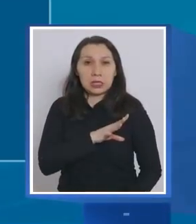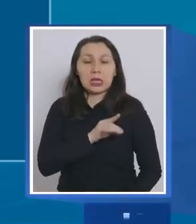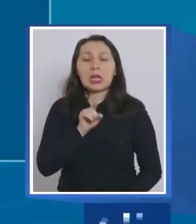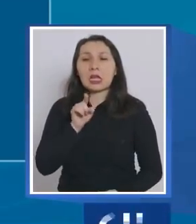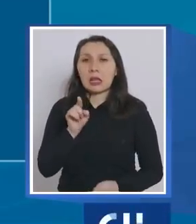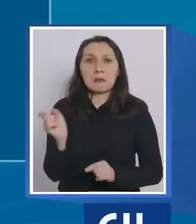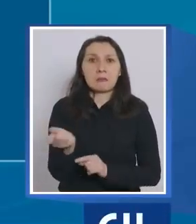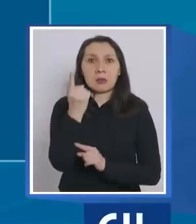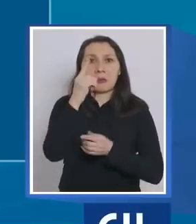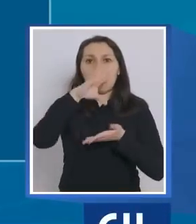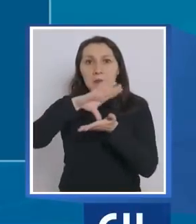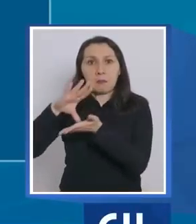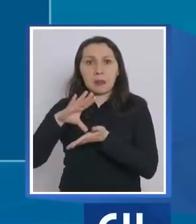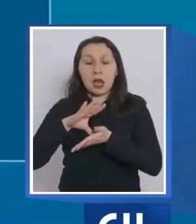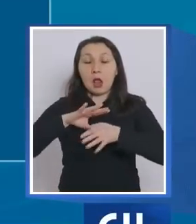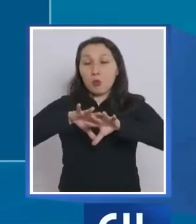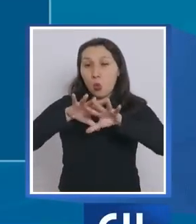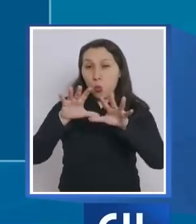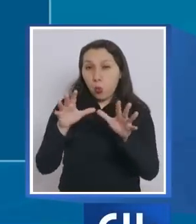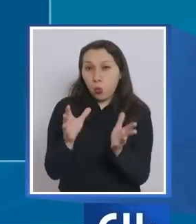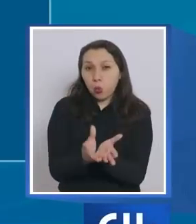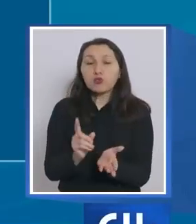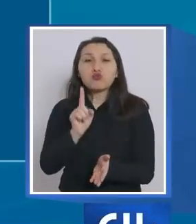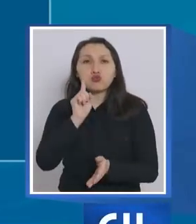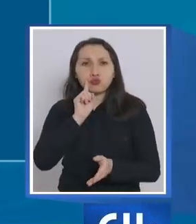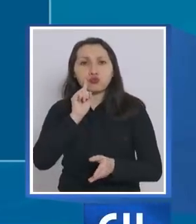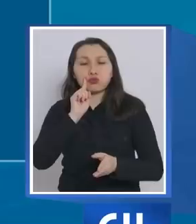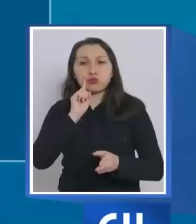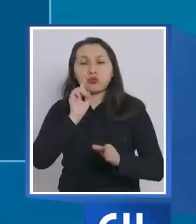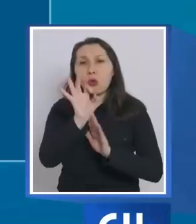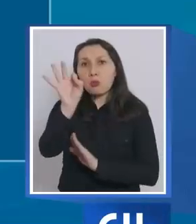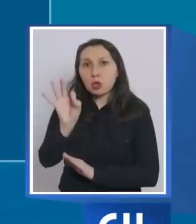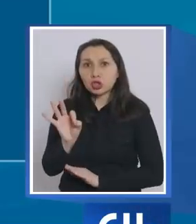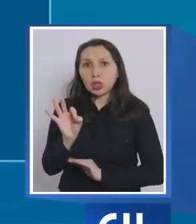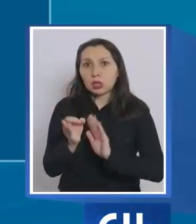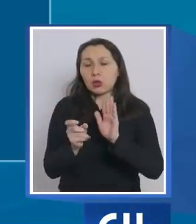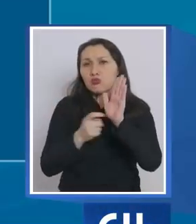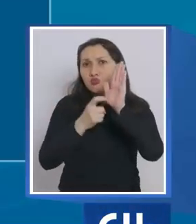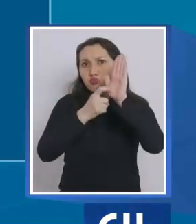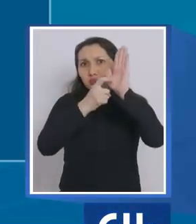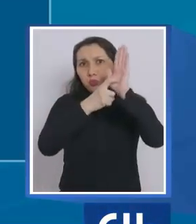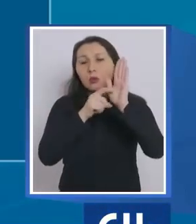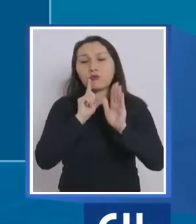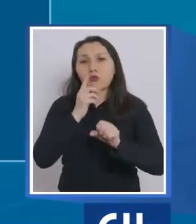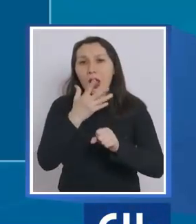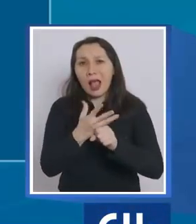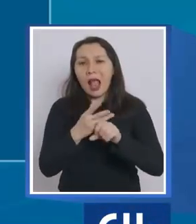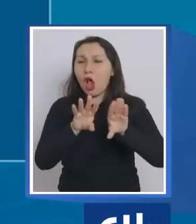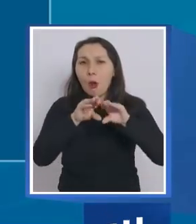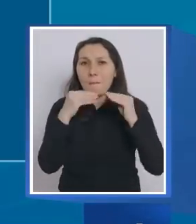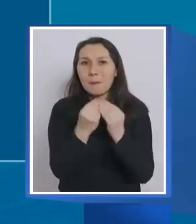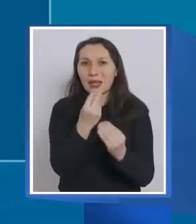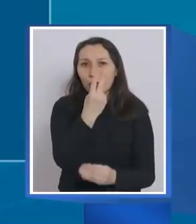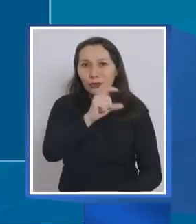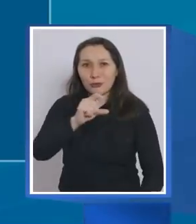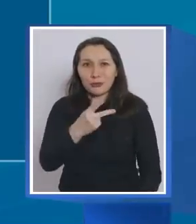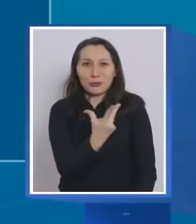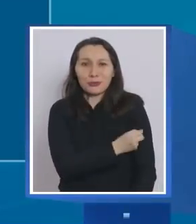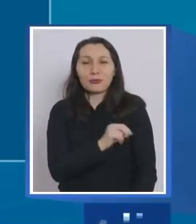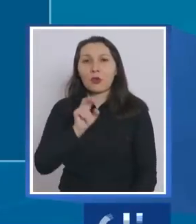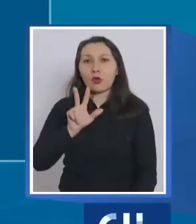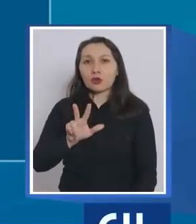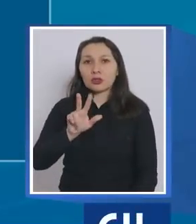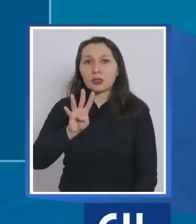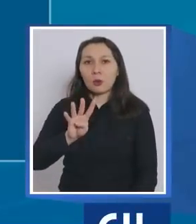de los primeros países del mundo que tiene esta tasa de vacunación de esquema completo, 84